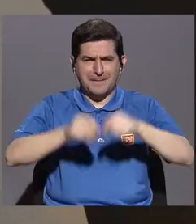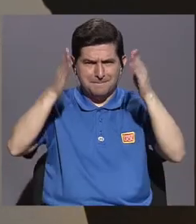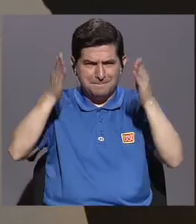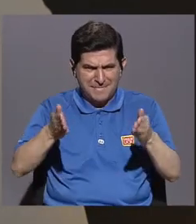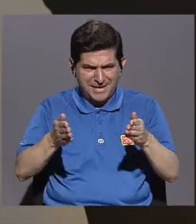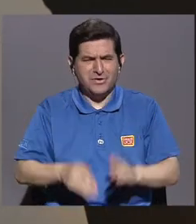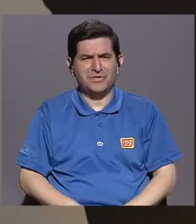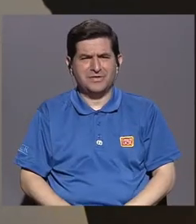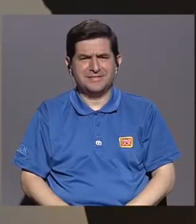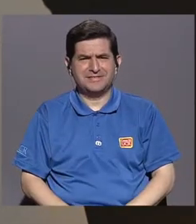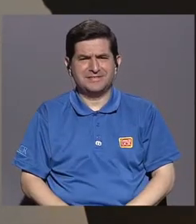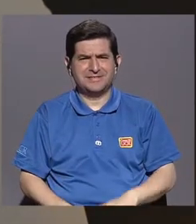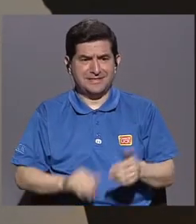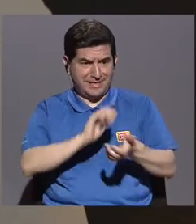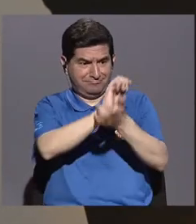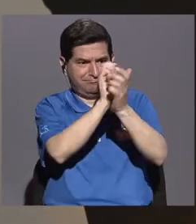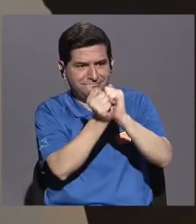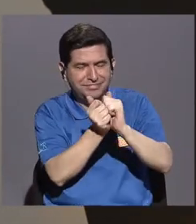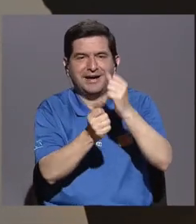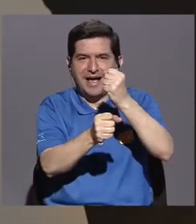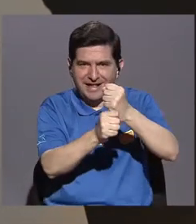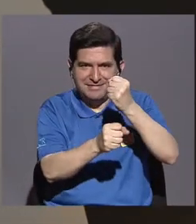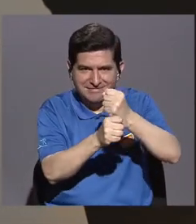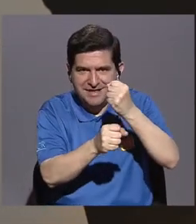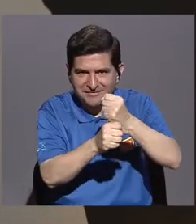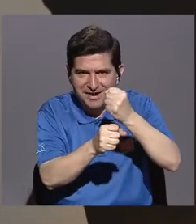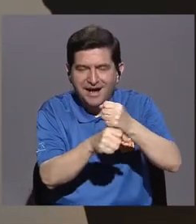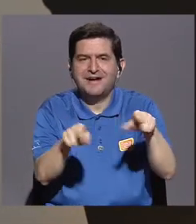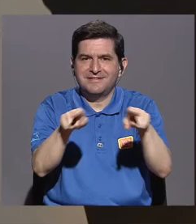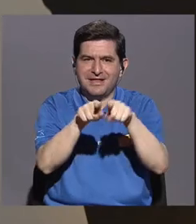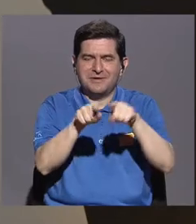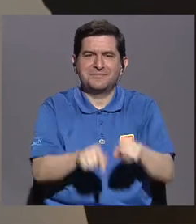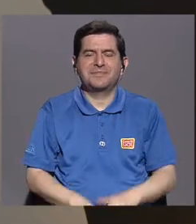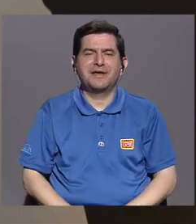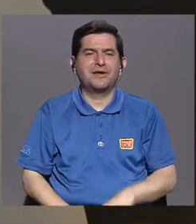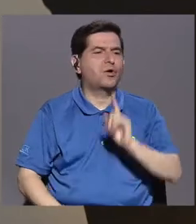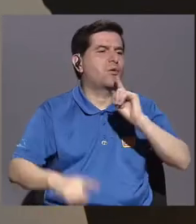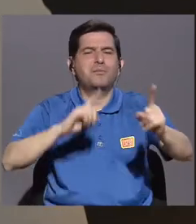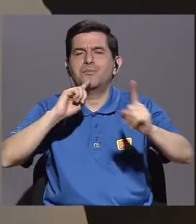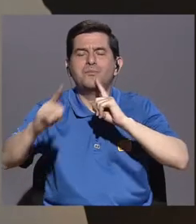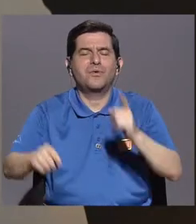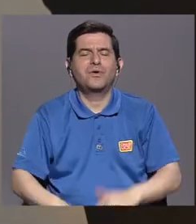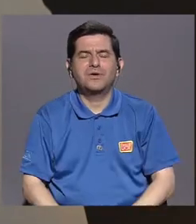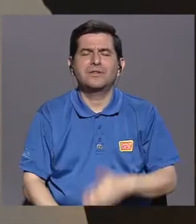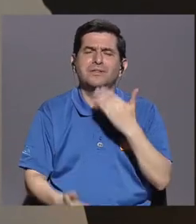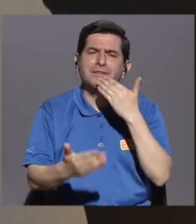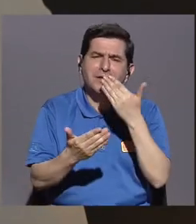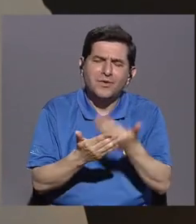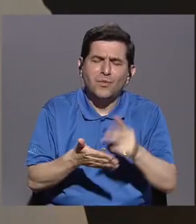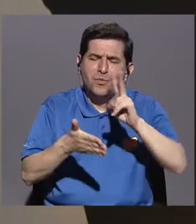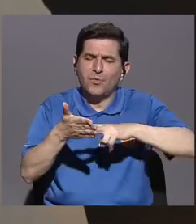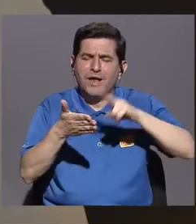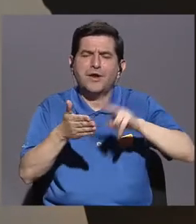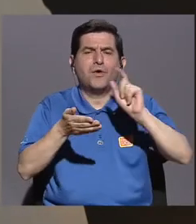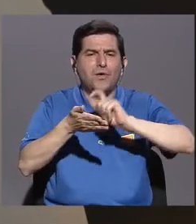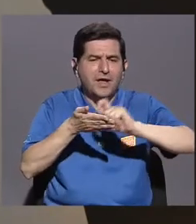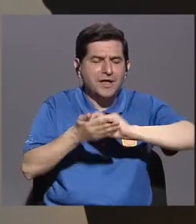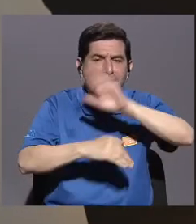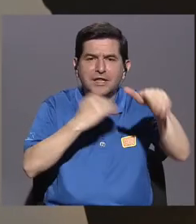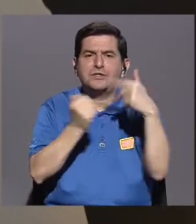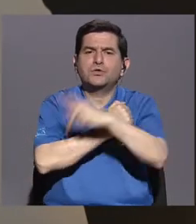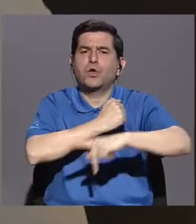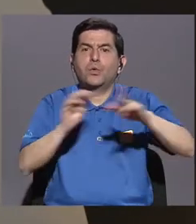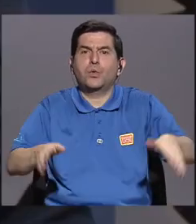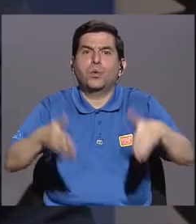prensa escrita trabajando como un divulgador de las bondades de la literatura en escuelas de todo el país?